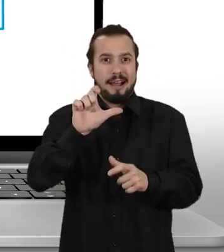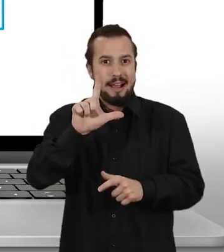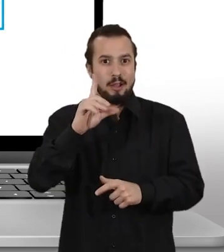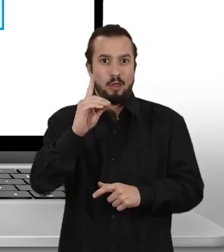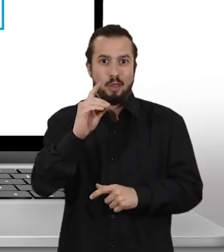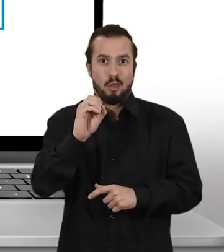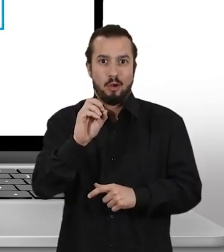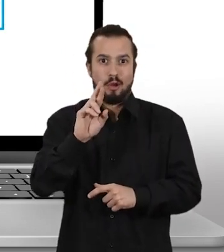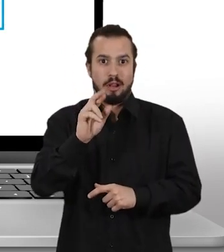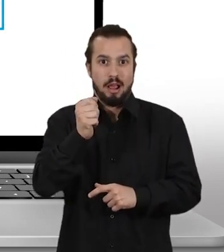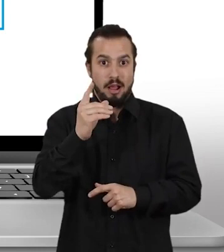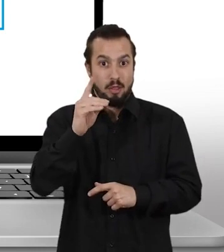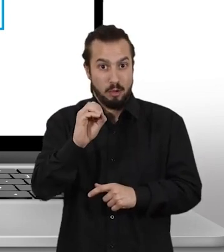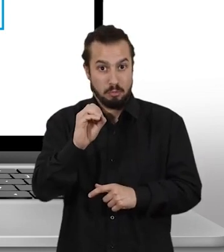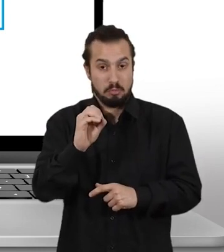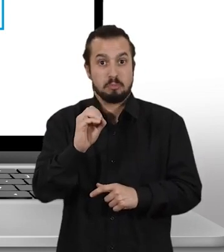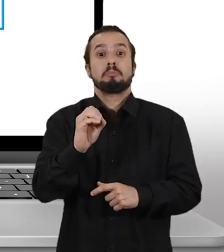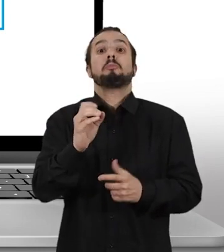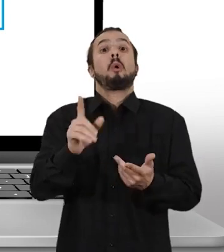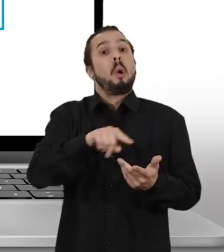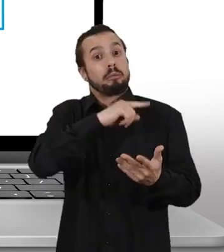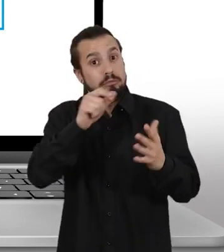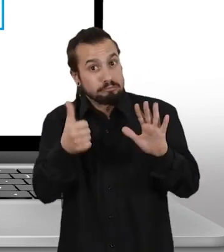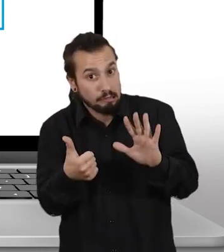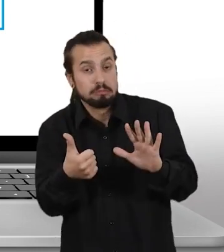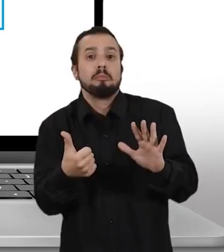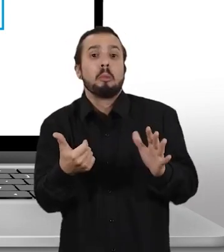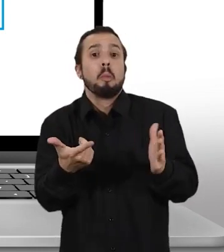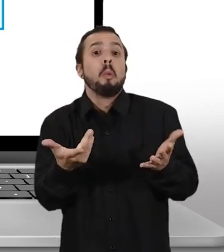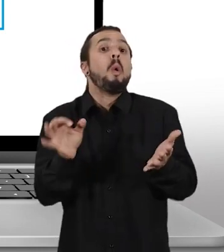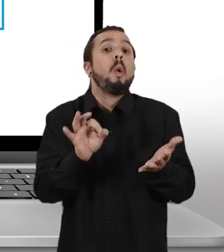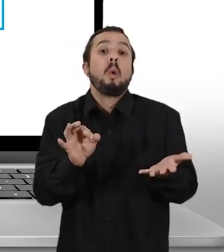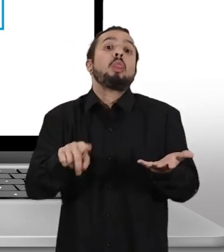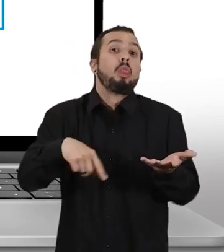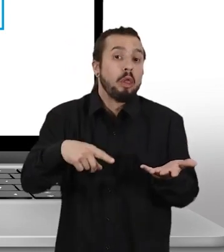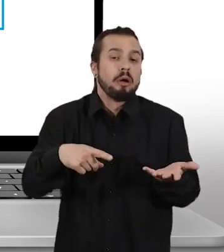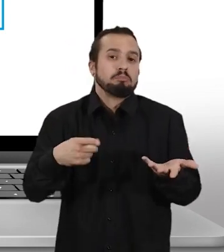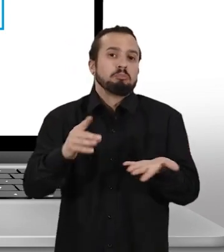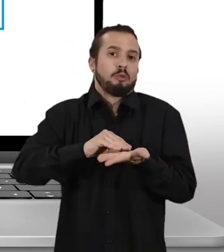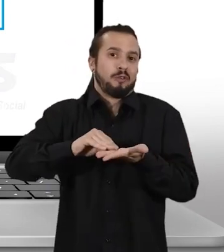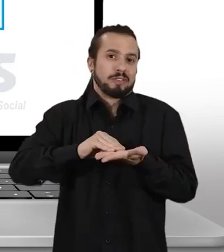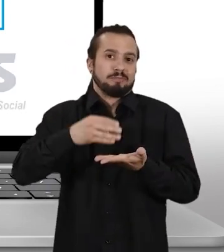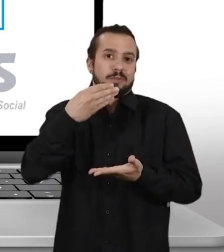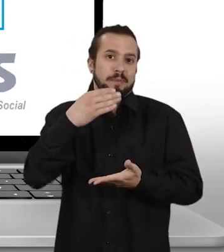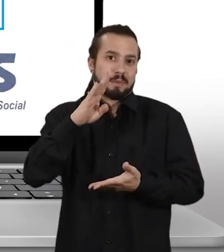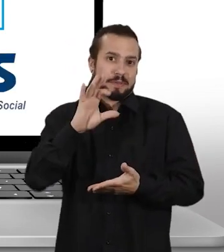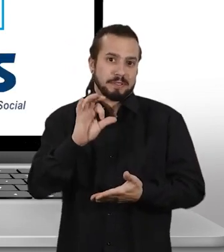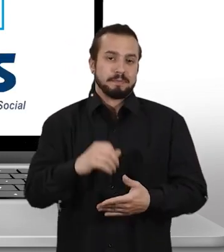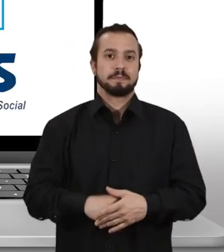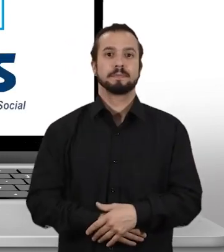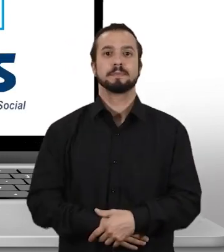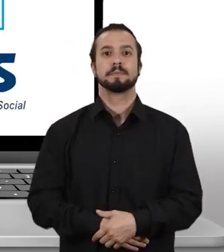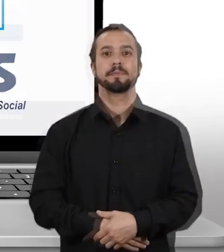Supermercados El Dorado o en nuestras oficinas.